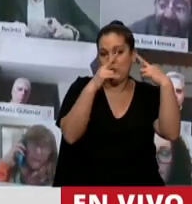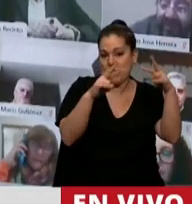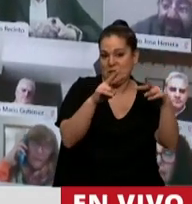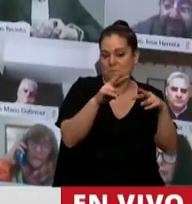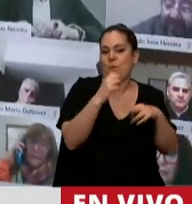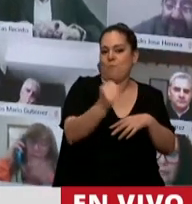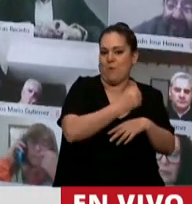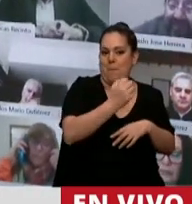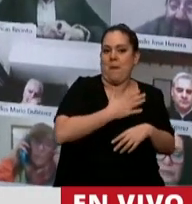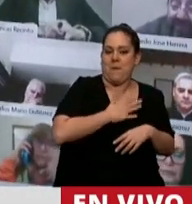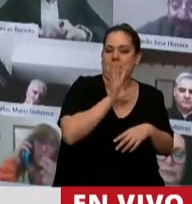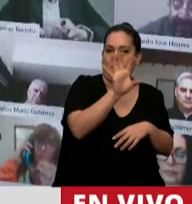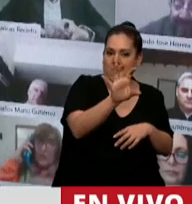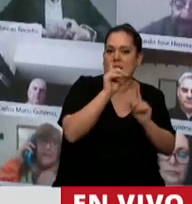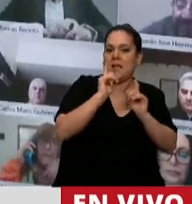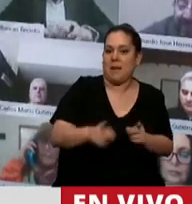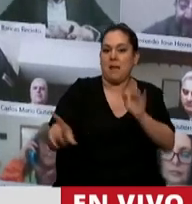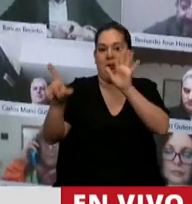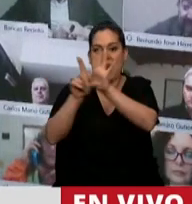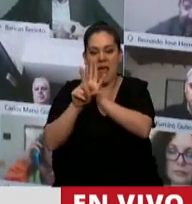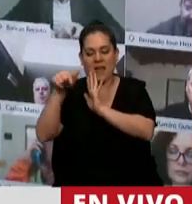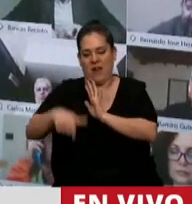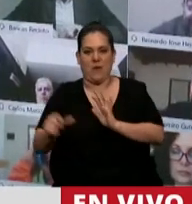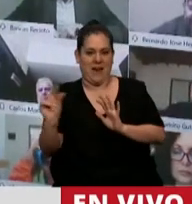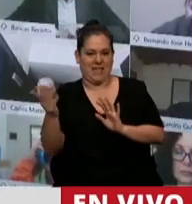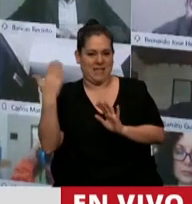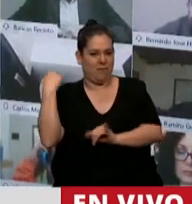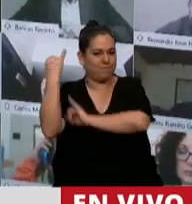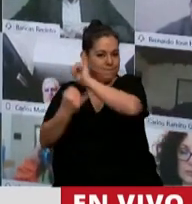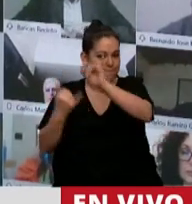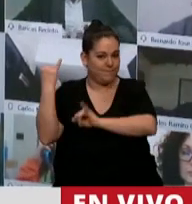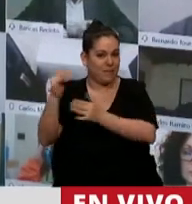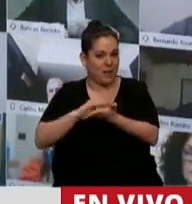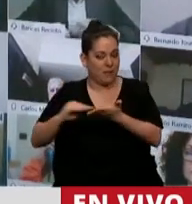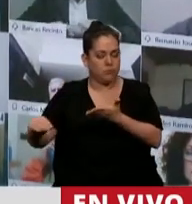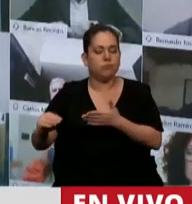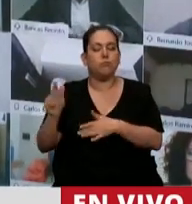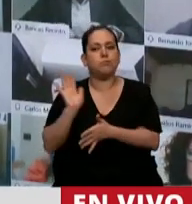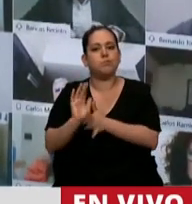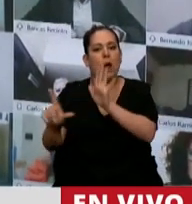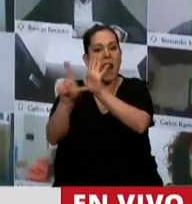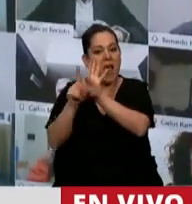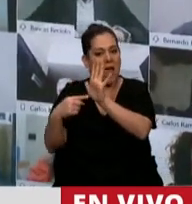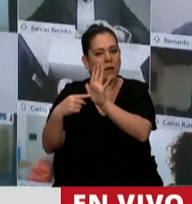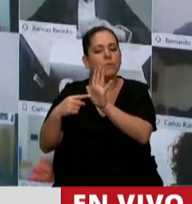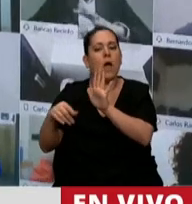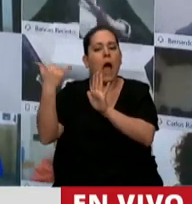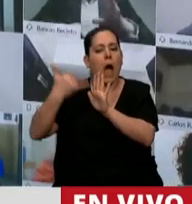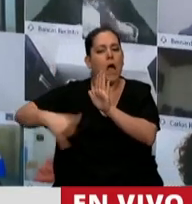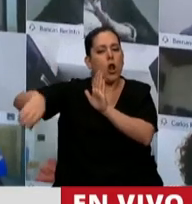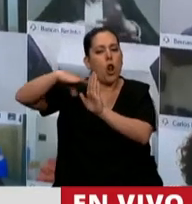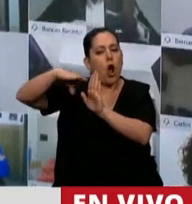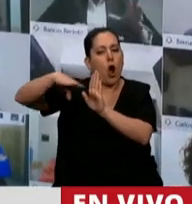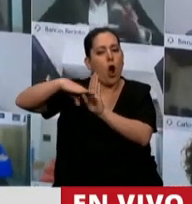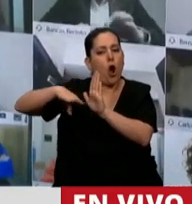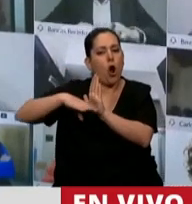y esta ley que, como dijeron los diputados que me presidieron en el uso de la palabra, es un conjunto de normas que